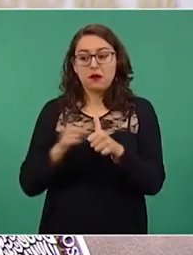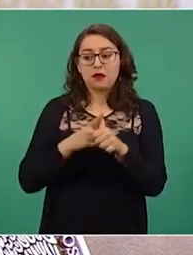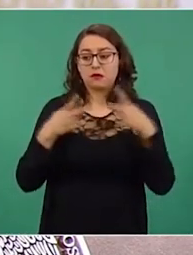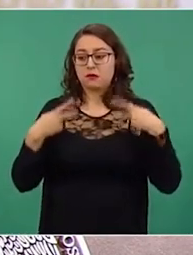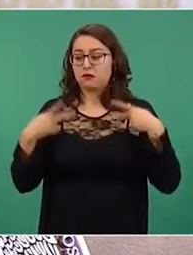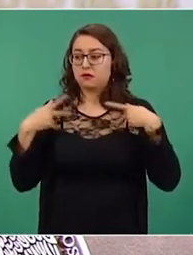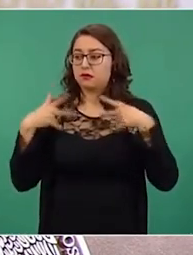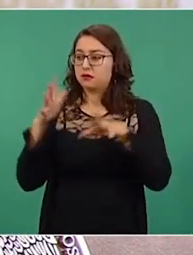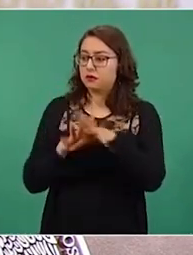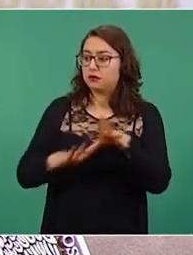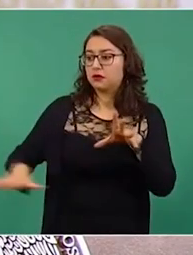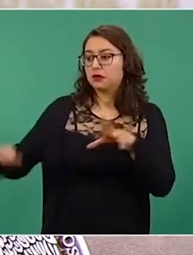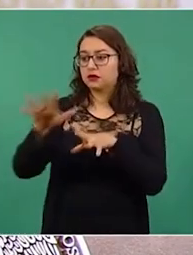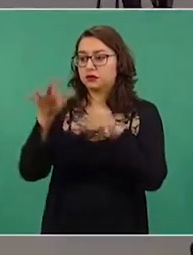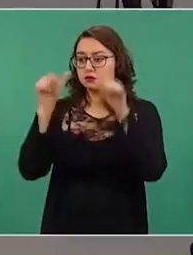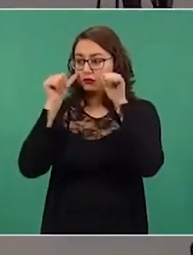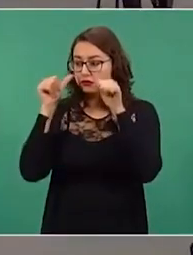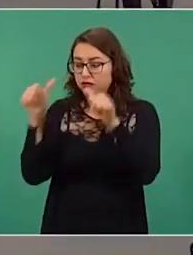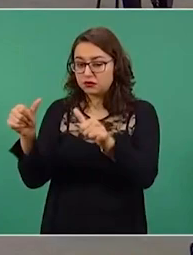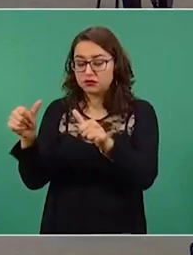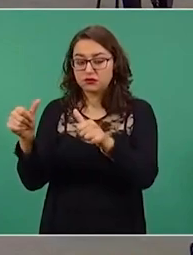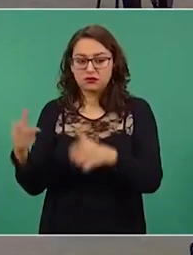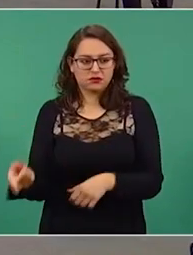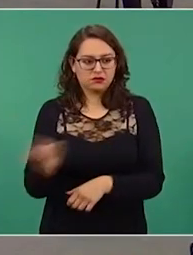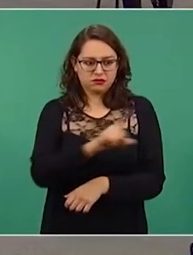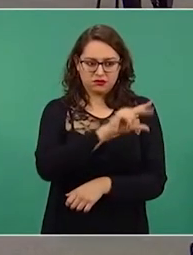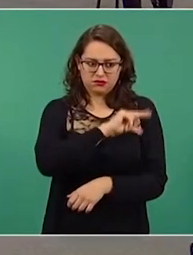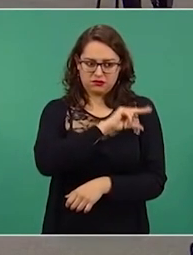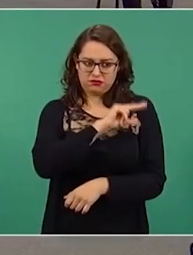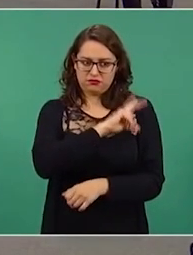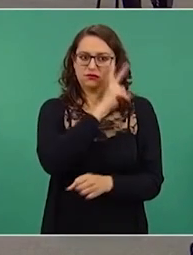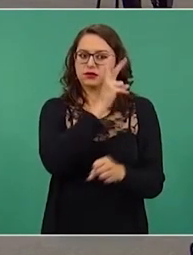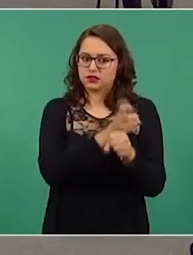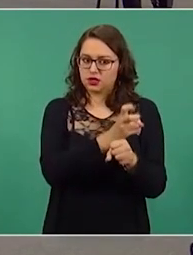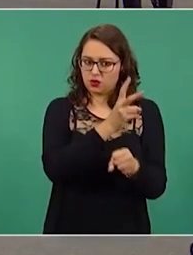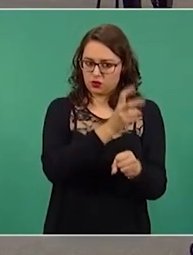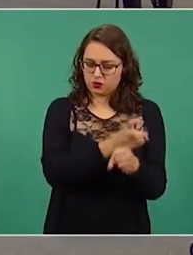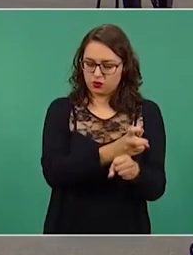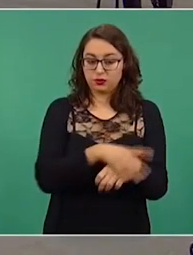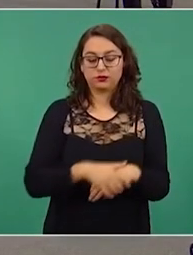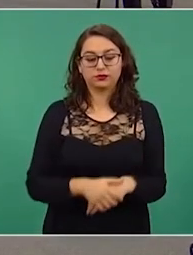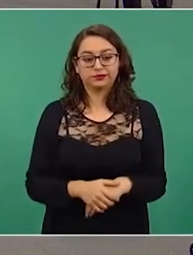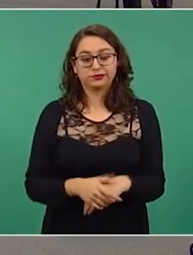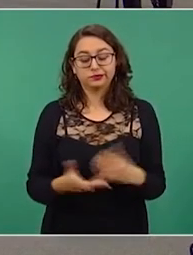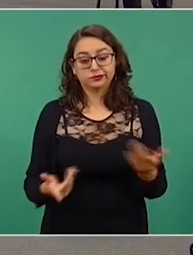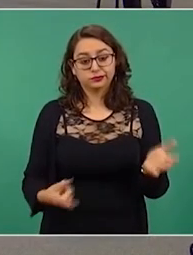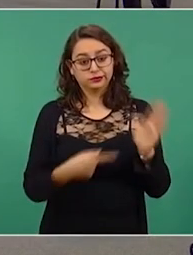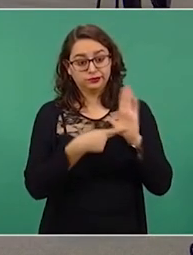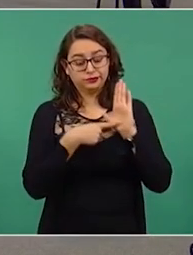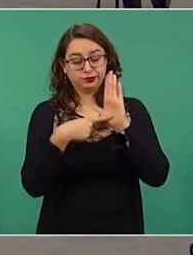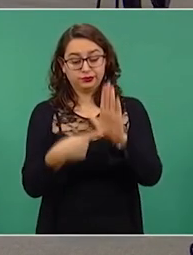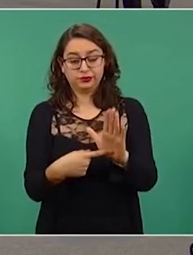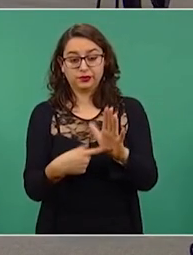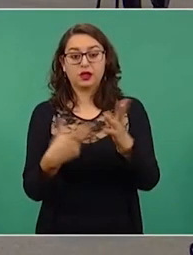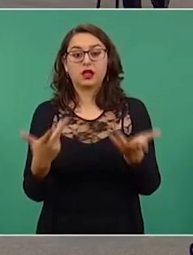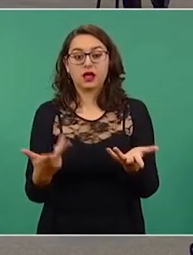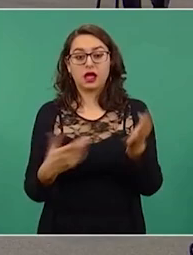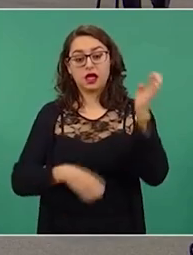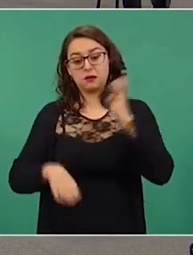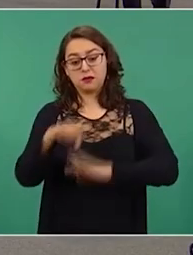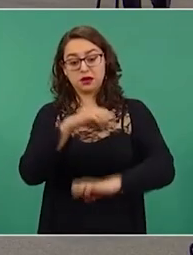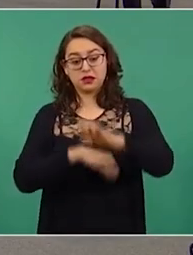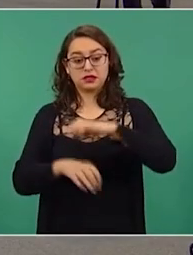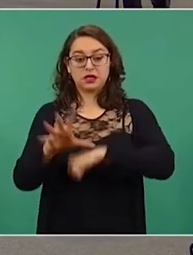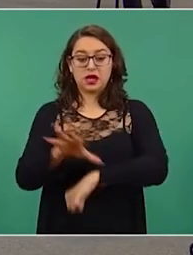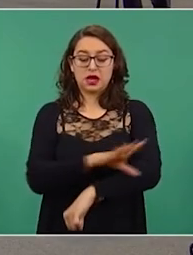Aquí les compartimos esta información que por sí misma explica por qué las empresas de energía y sus supuestos